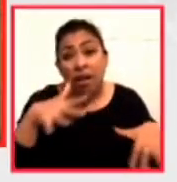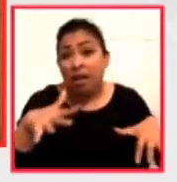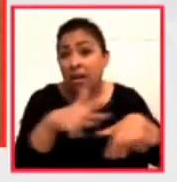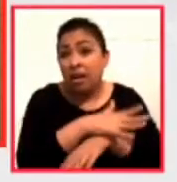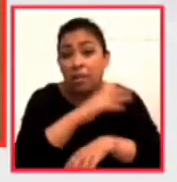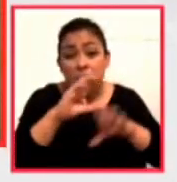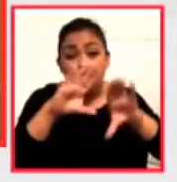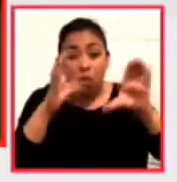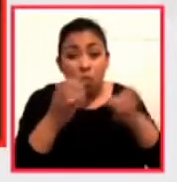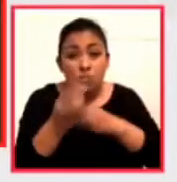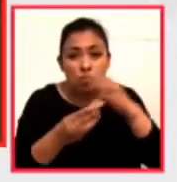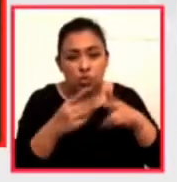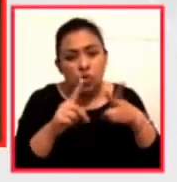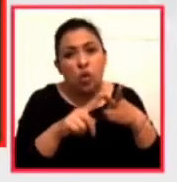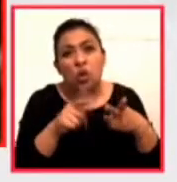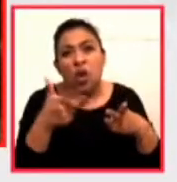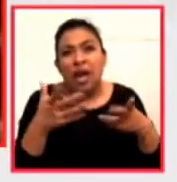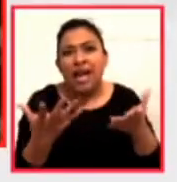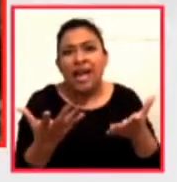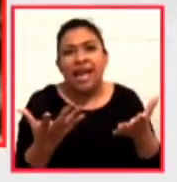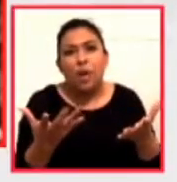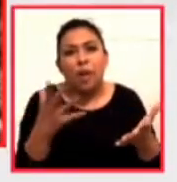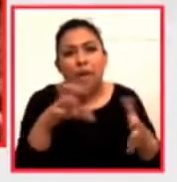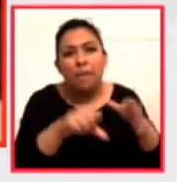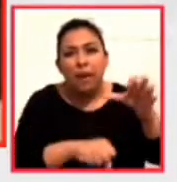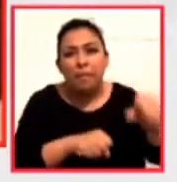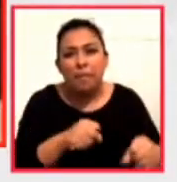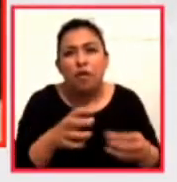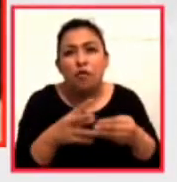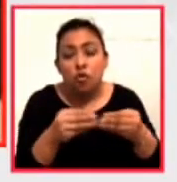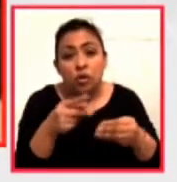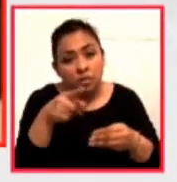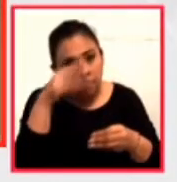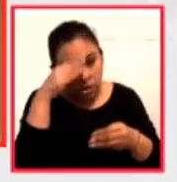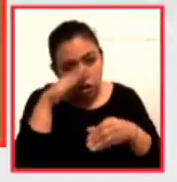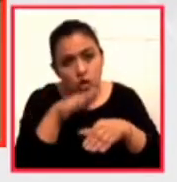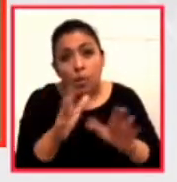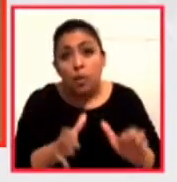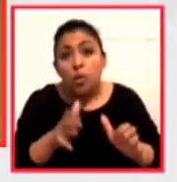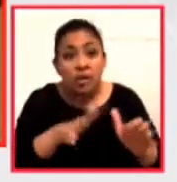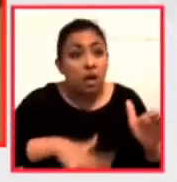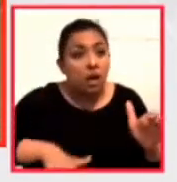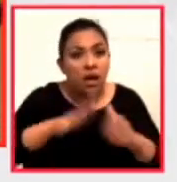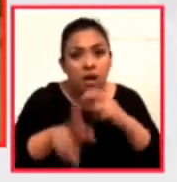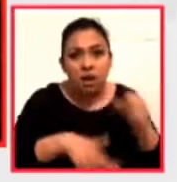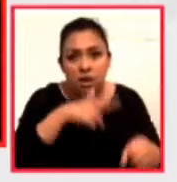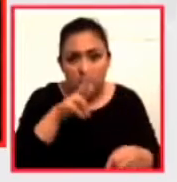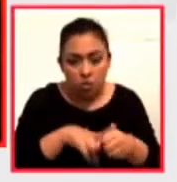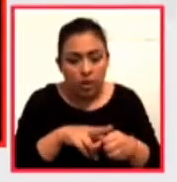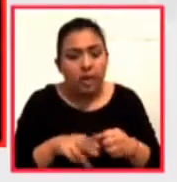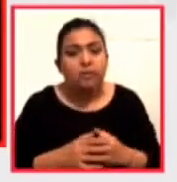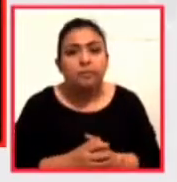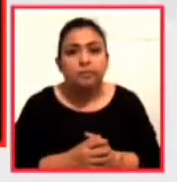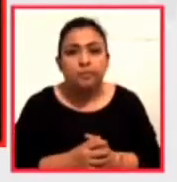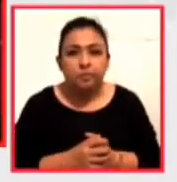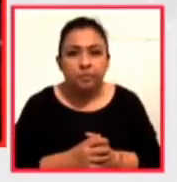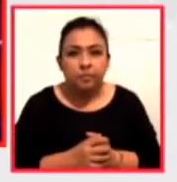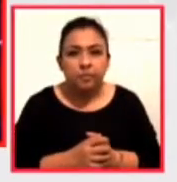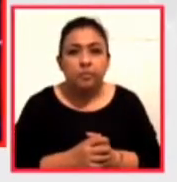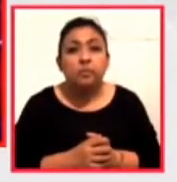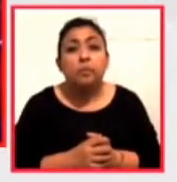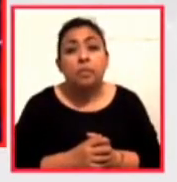imperdible es Cazadores de Frutas, que reflexiona sobre el cuidado de los recursos naturales. Nos llevan en un emocionante viaje por el mundo.